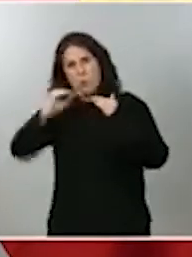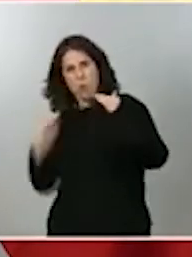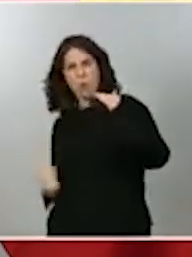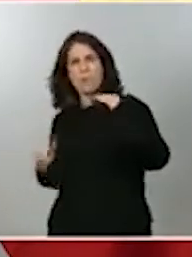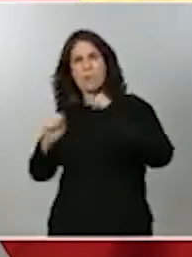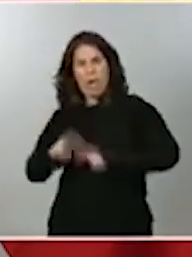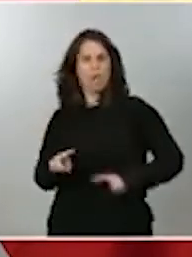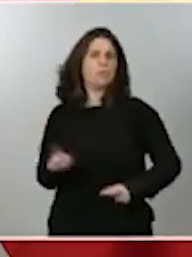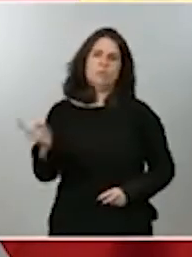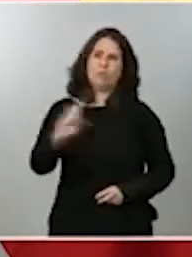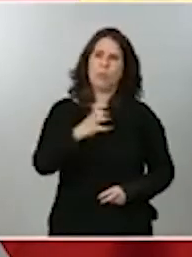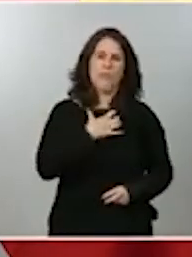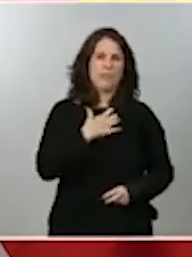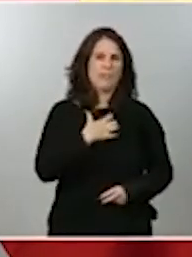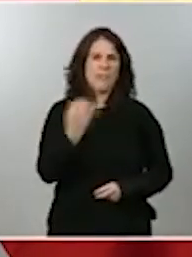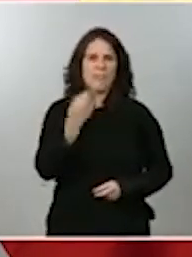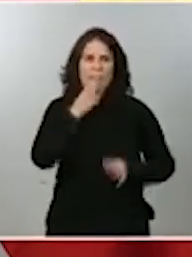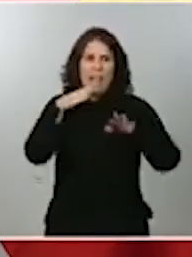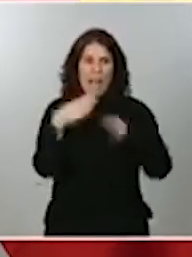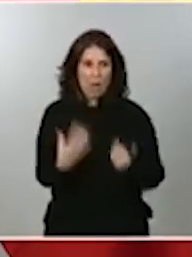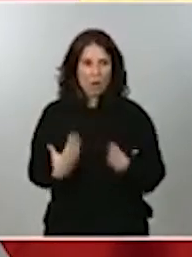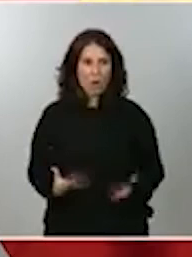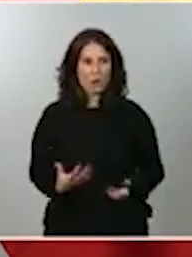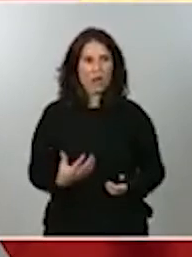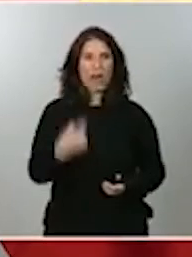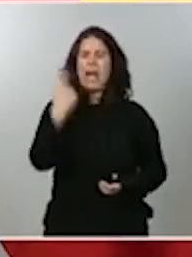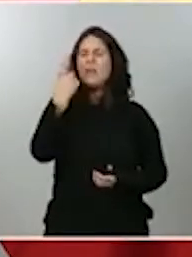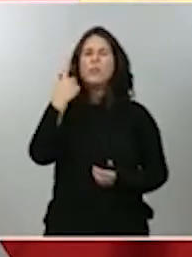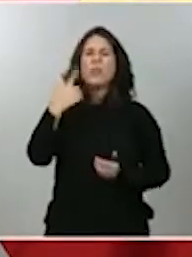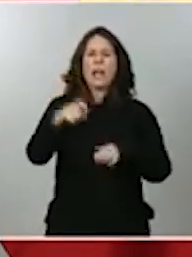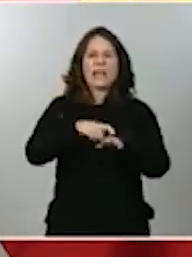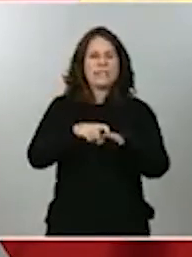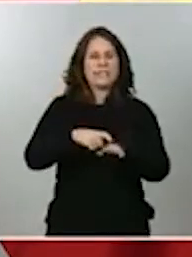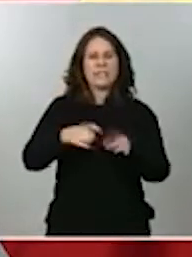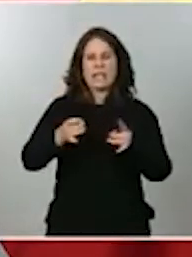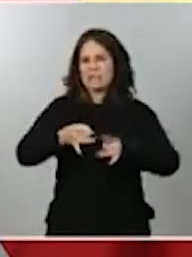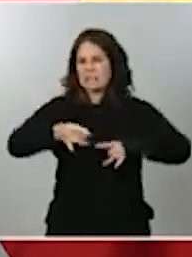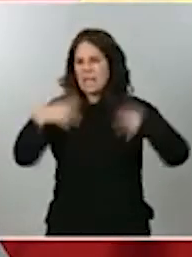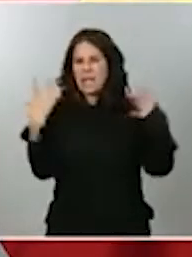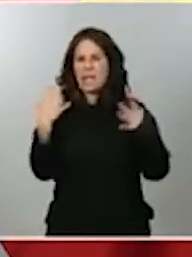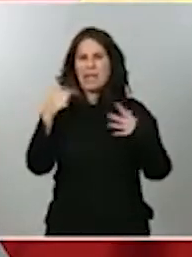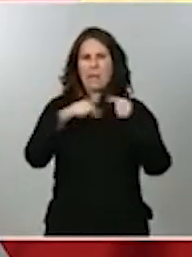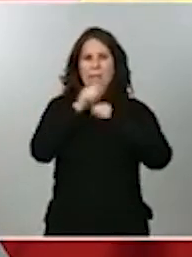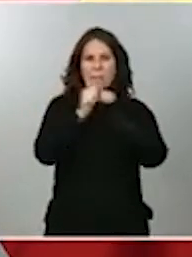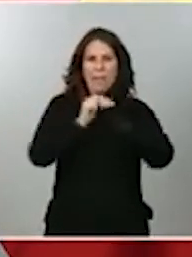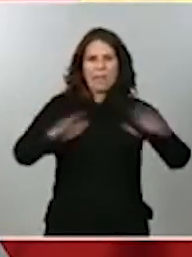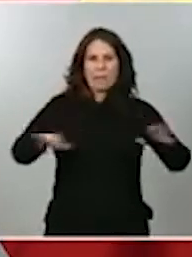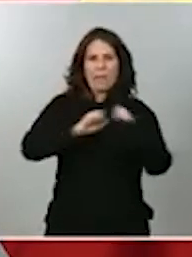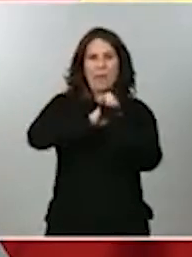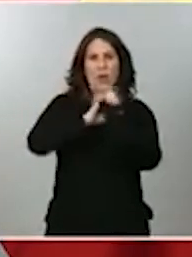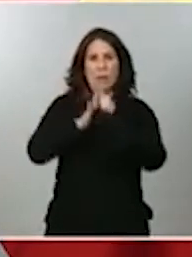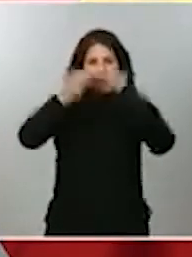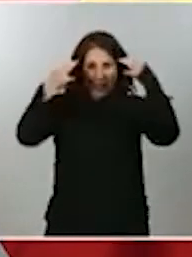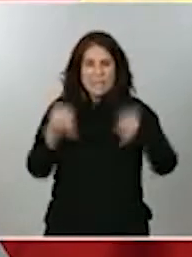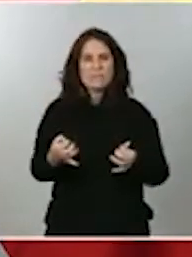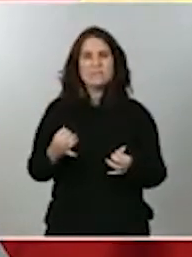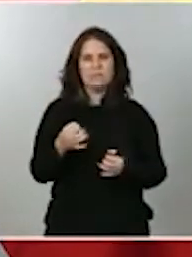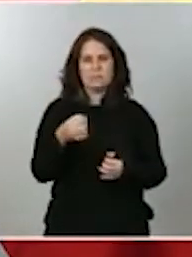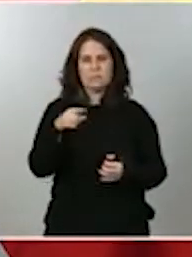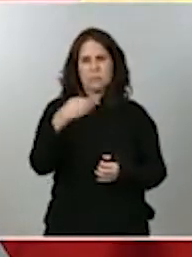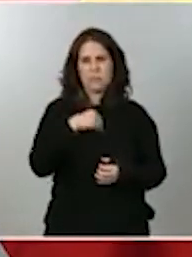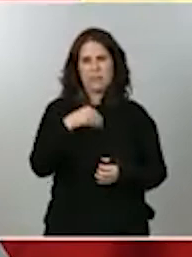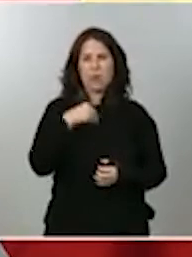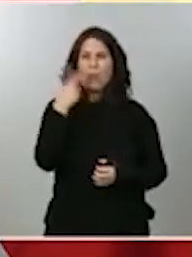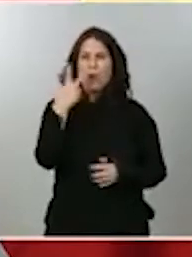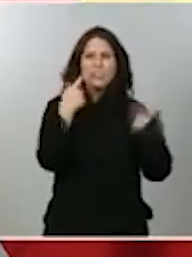es ahora. Si hay un rasgo de vulnerabilidad en la pandemia, en la COVID-19, justamente está siendo en dos sectores, en